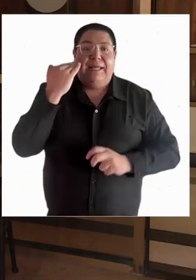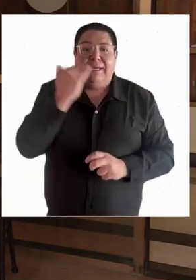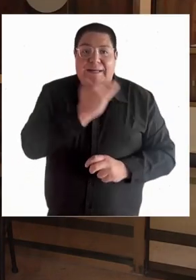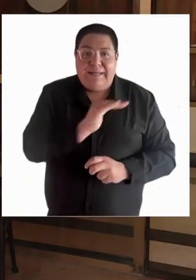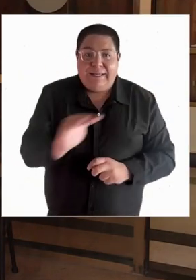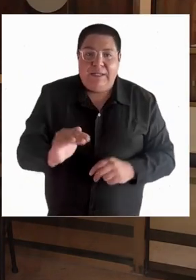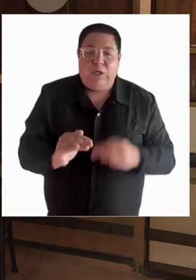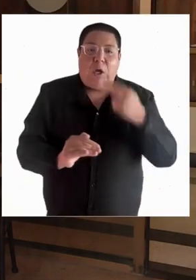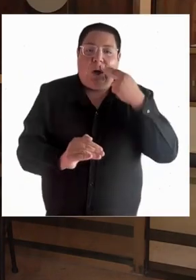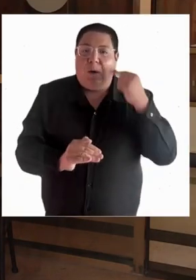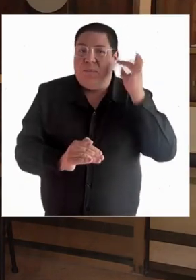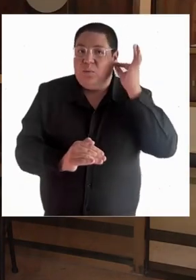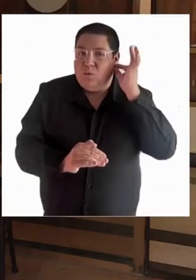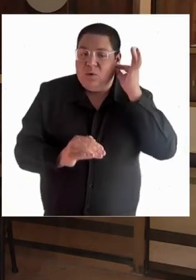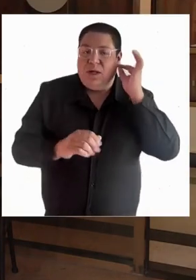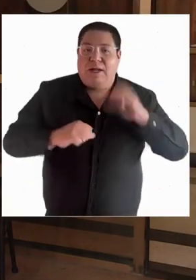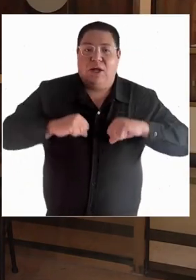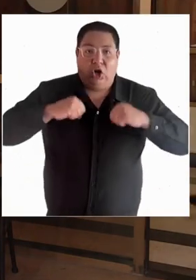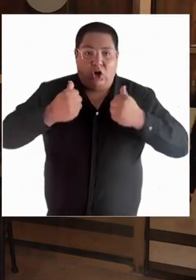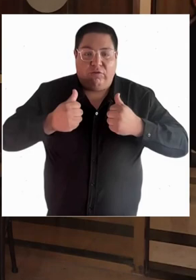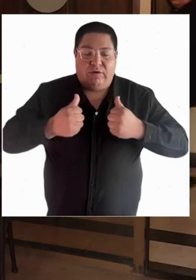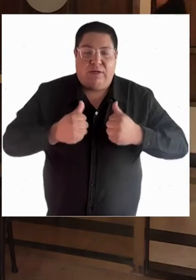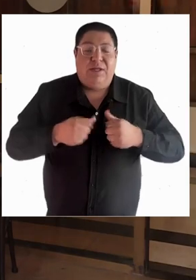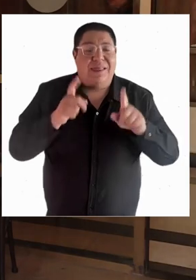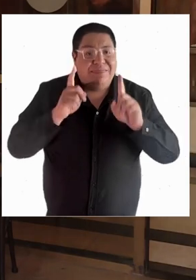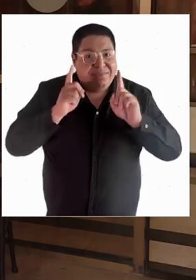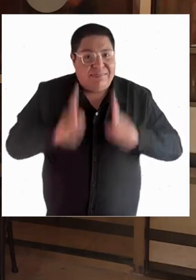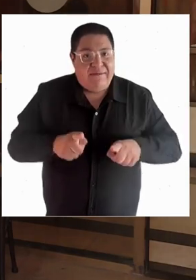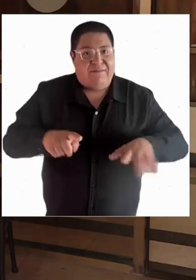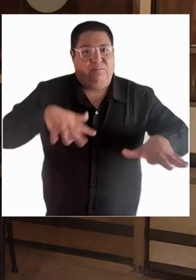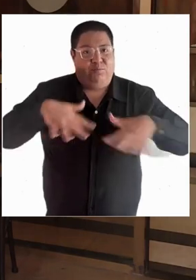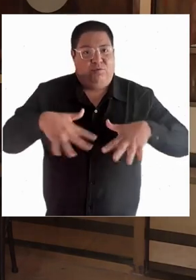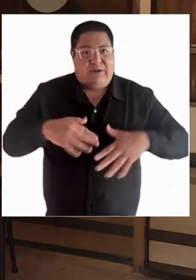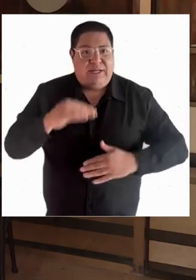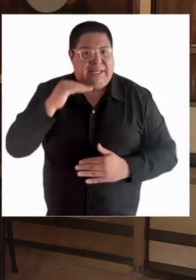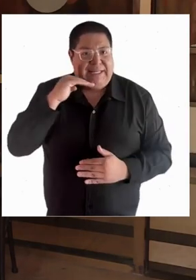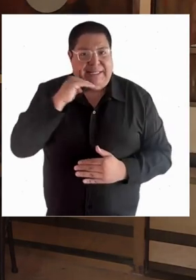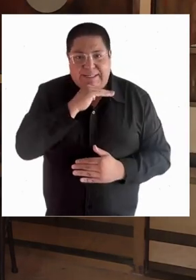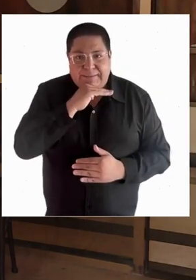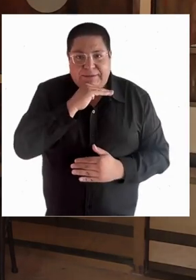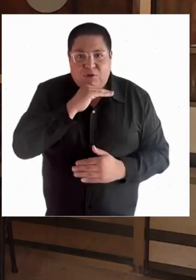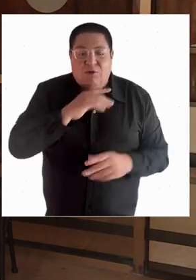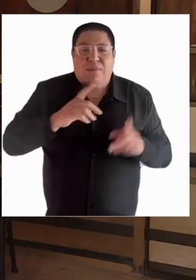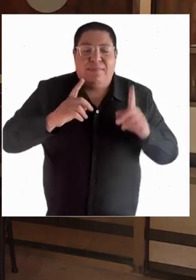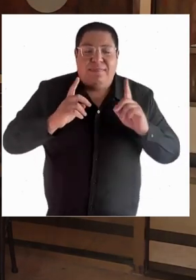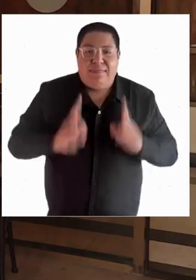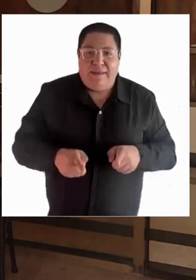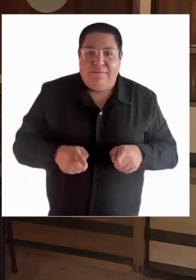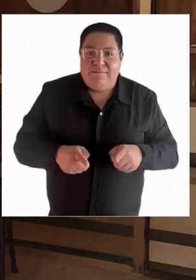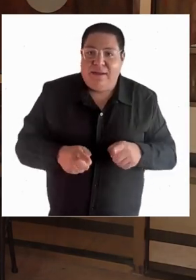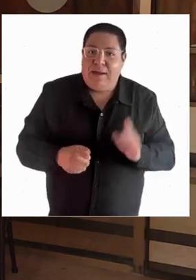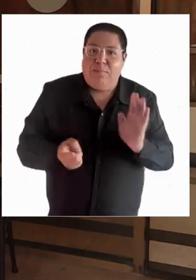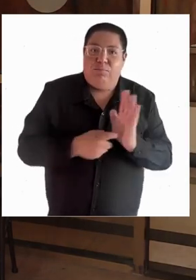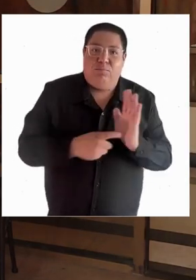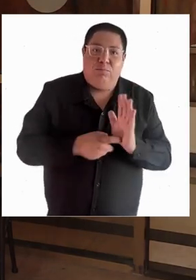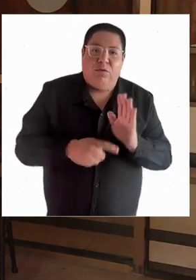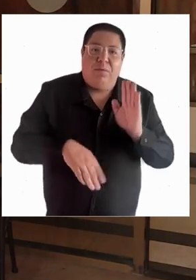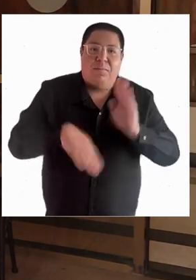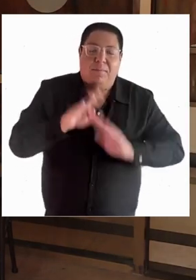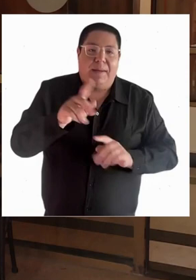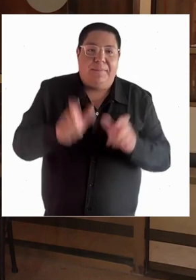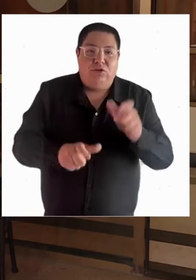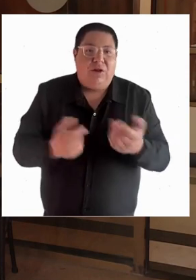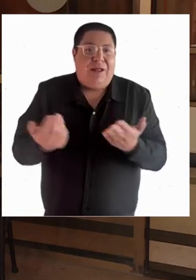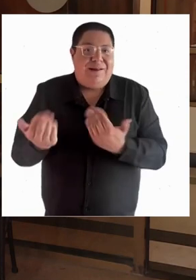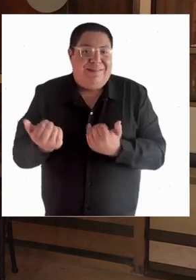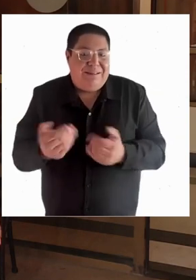aprender a tratarla. Y creo yo que es fundamental que se incluya en este esfuerzo por legislar de la manera